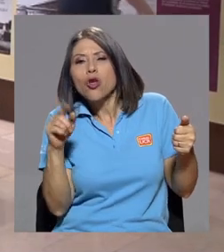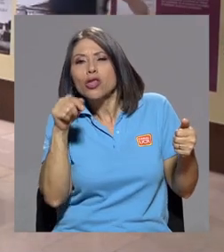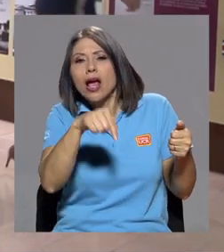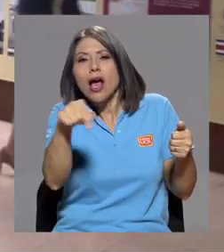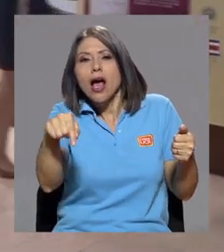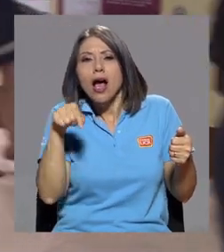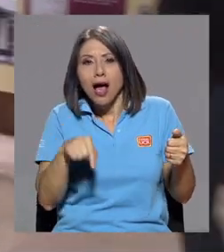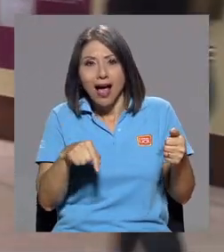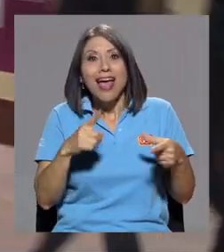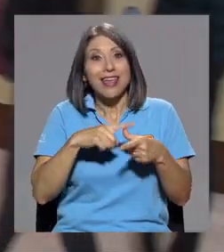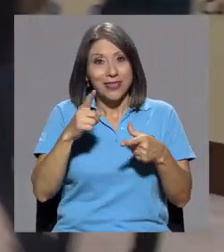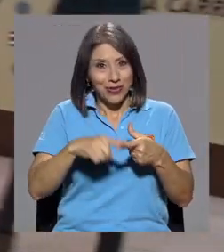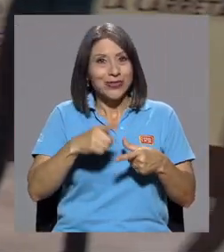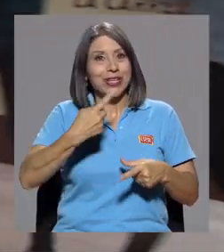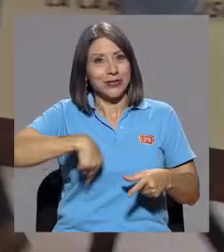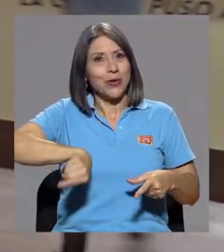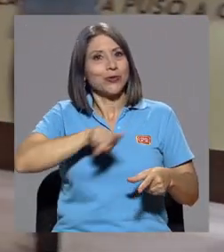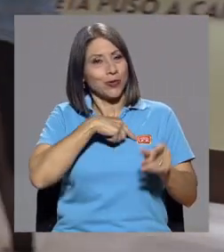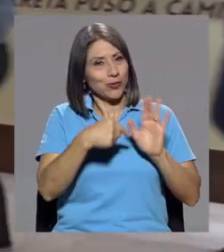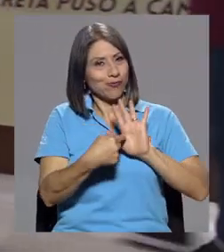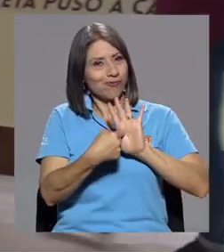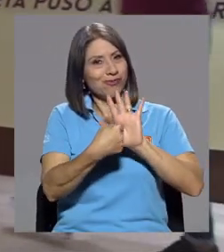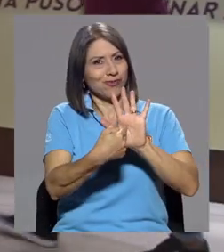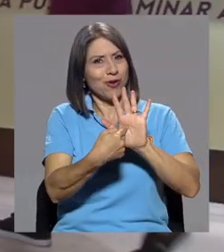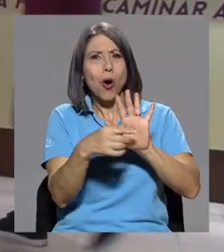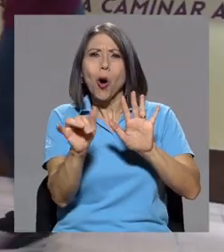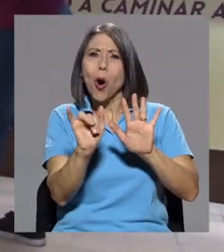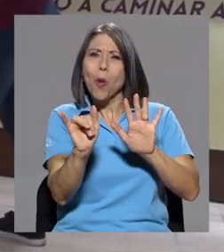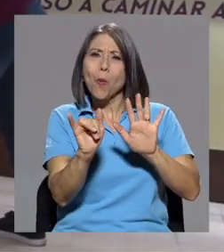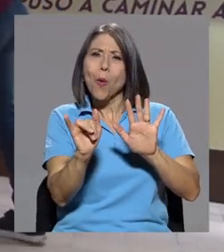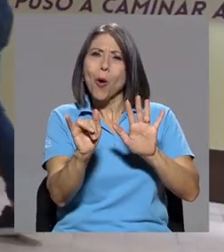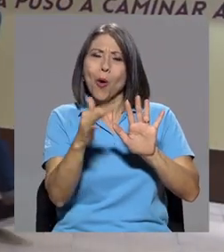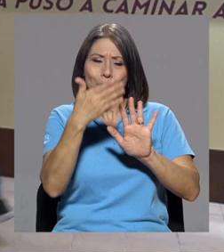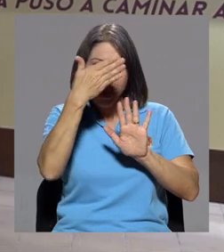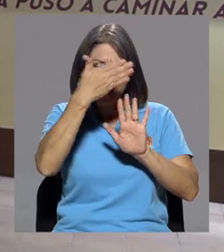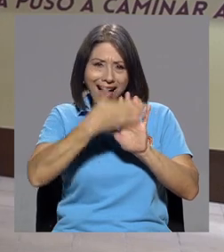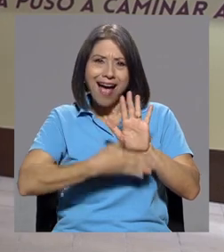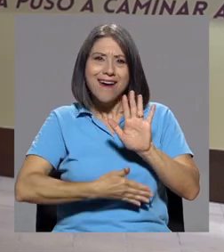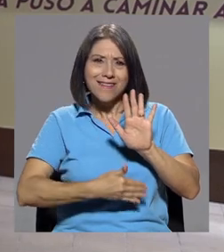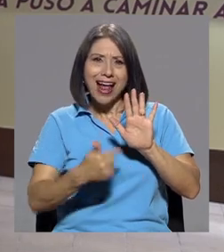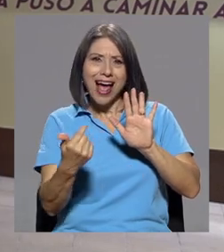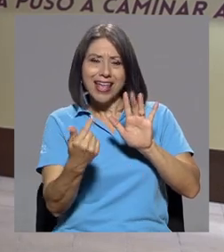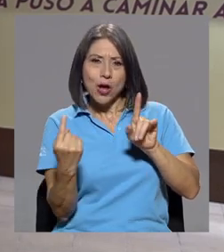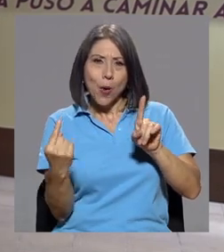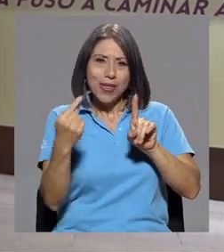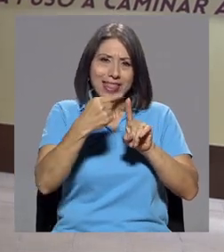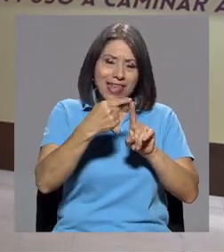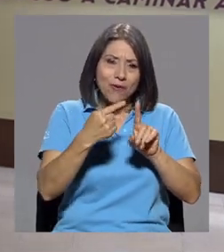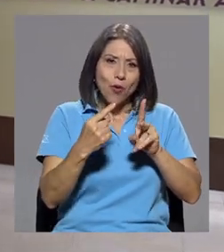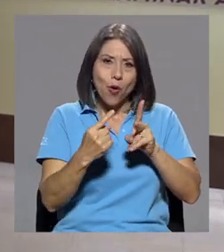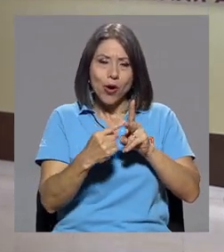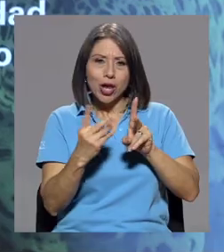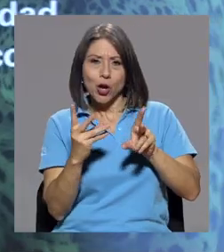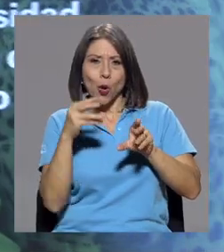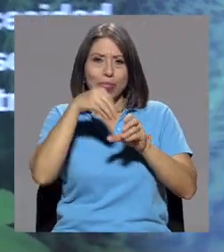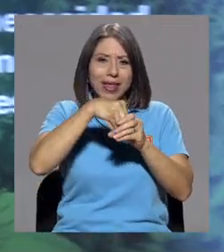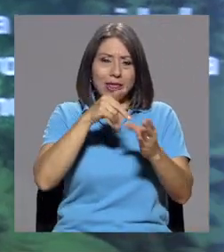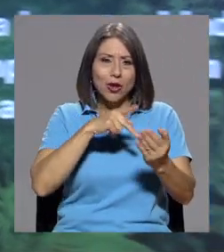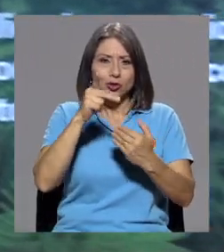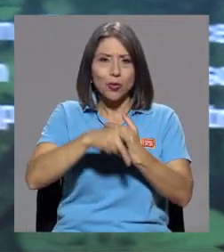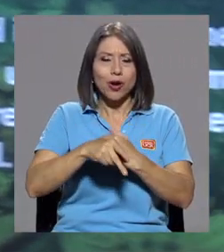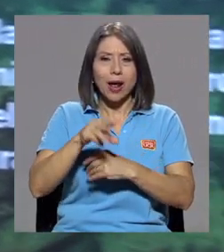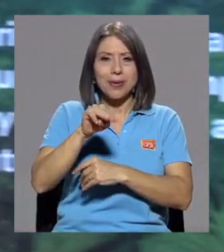Entonces se les brinda el mostrario, por así decirlo. como un tipo de tabla donde tenemos el objetivo y el contenido de los programas MEP